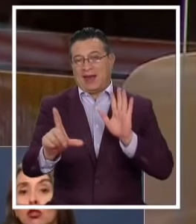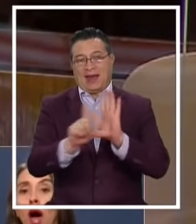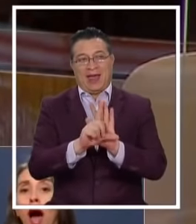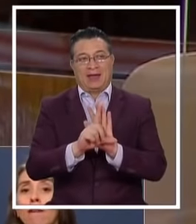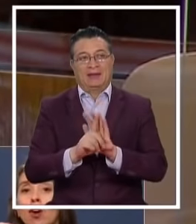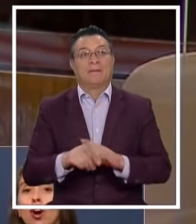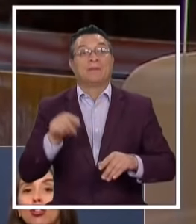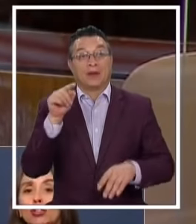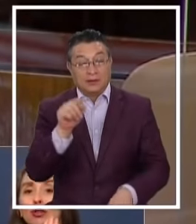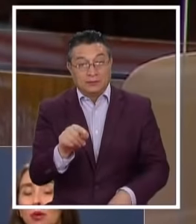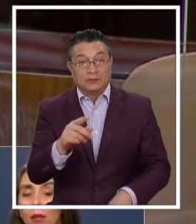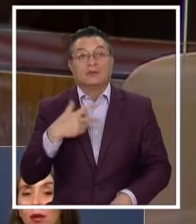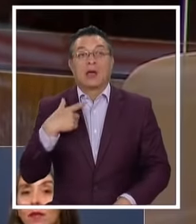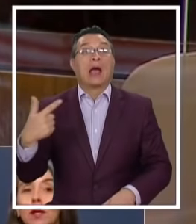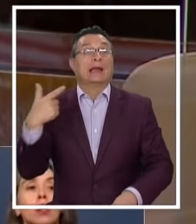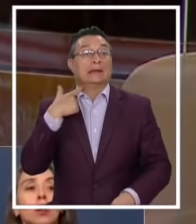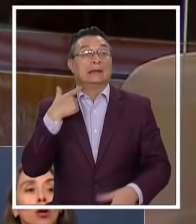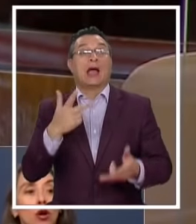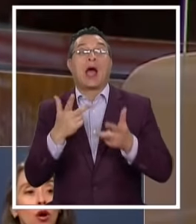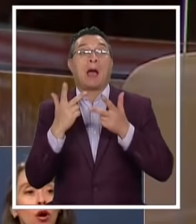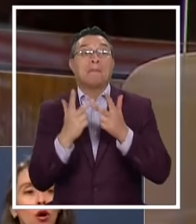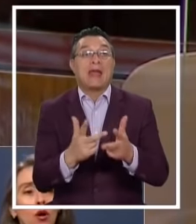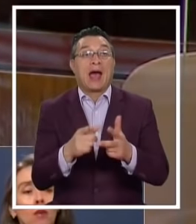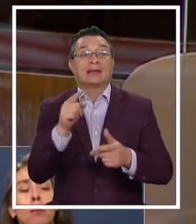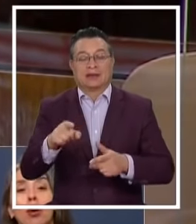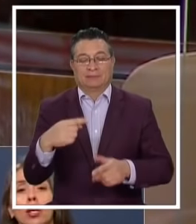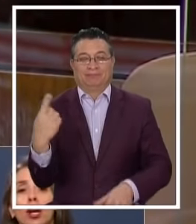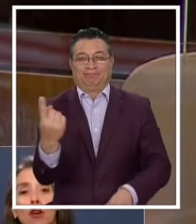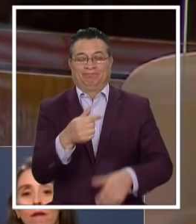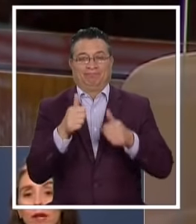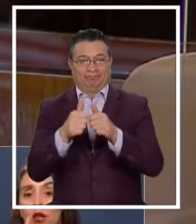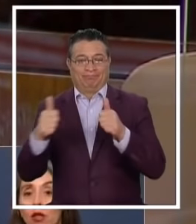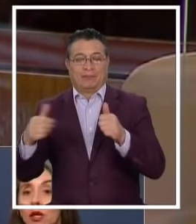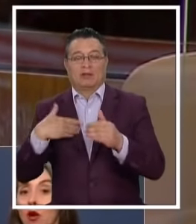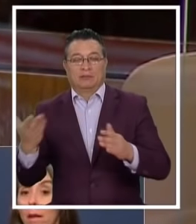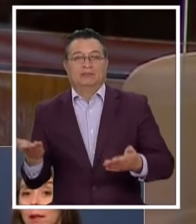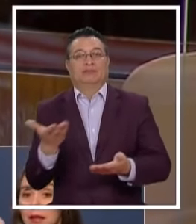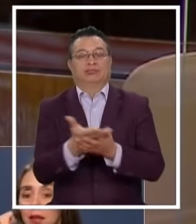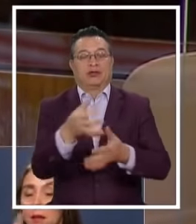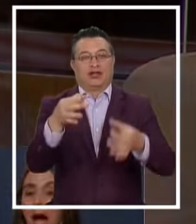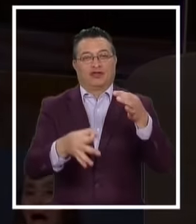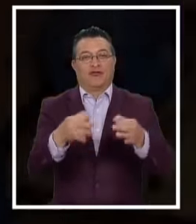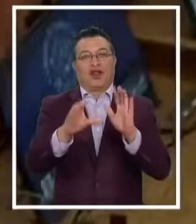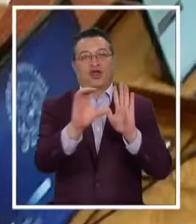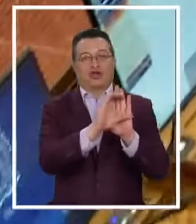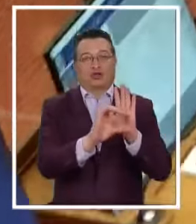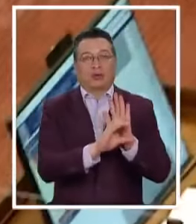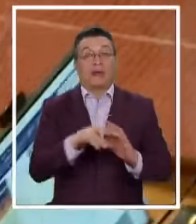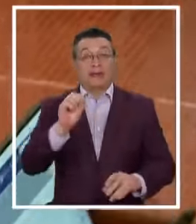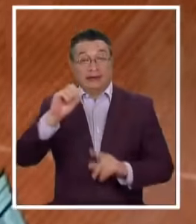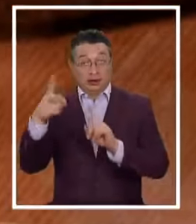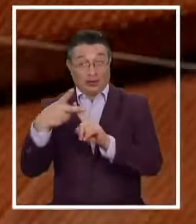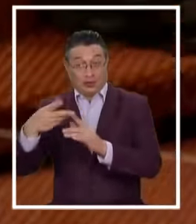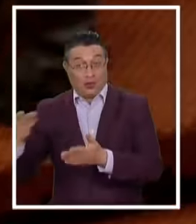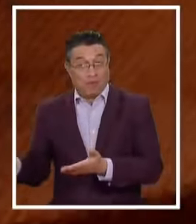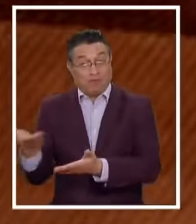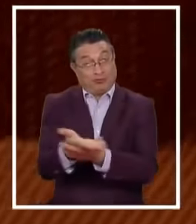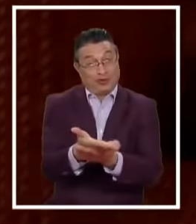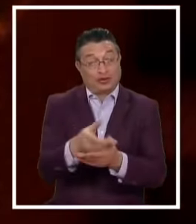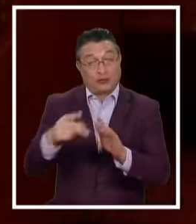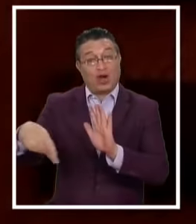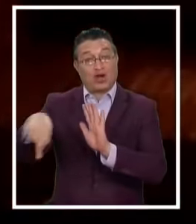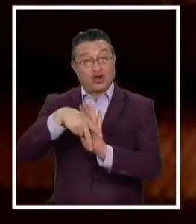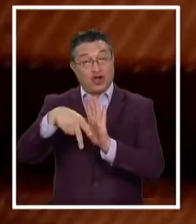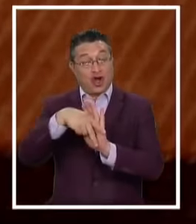ley Sortea la amenaza del Ejecutivo de llevarlo antecedente al Tribunal Constitucional Y el segundo, el proyecto con